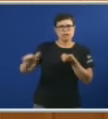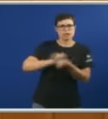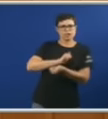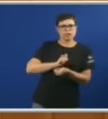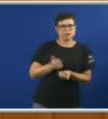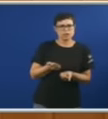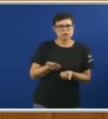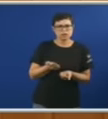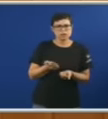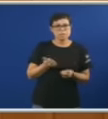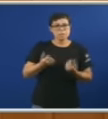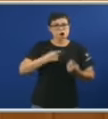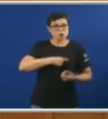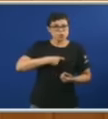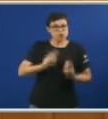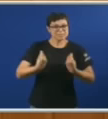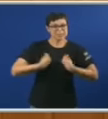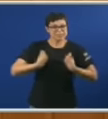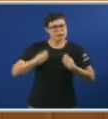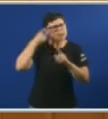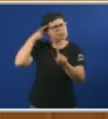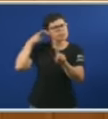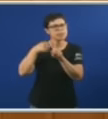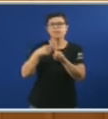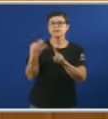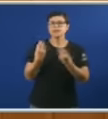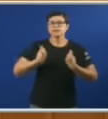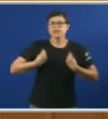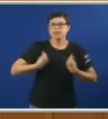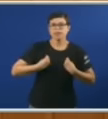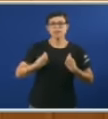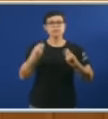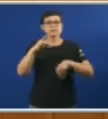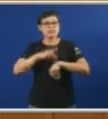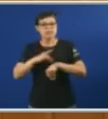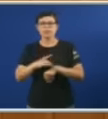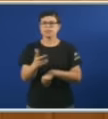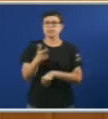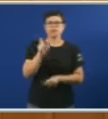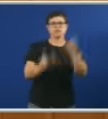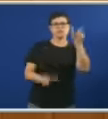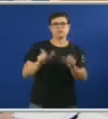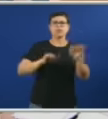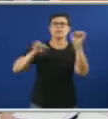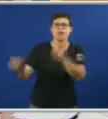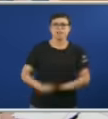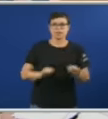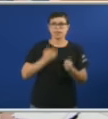Investigación da Sanidade É un instrumento para defender a sanidade A saúde e o dereito ás persoas deste país